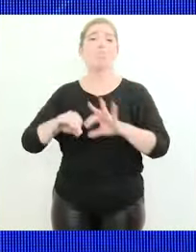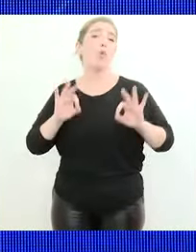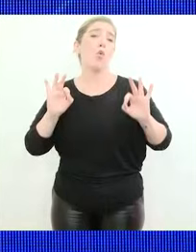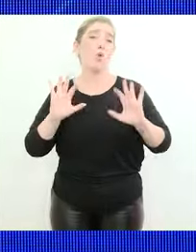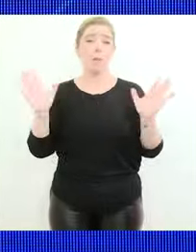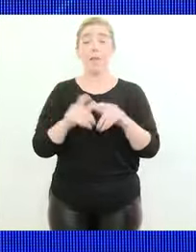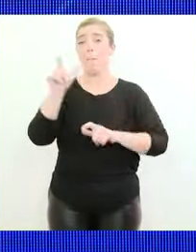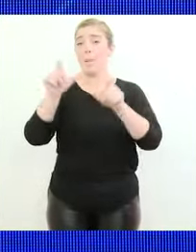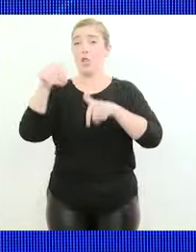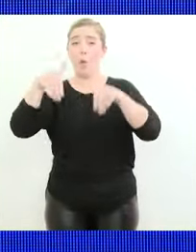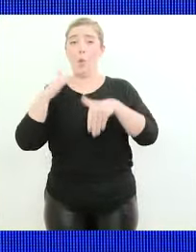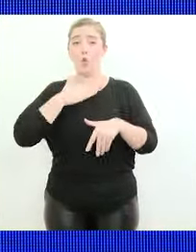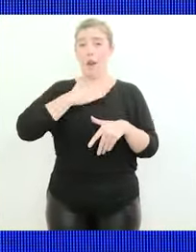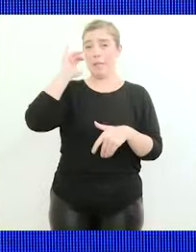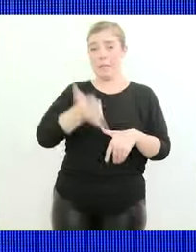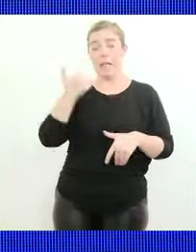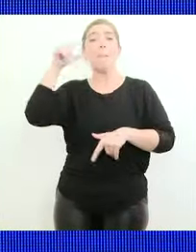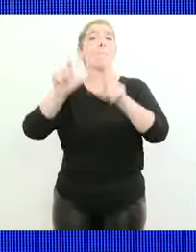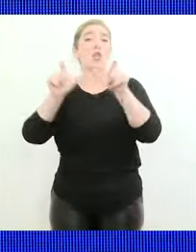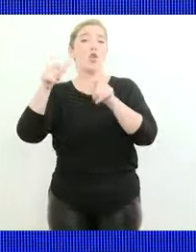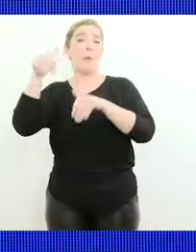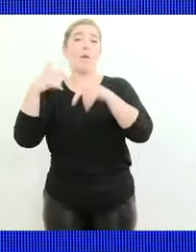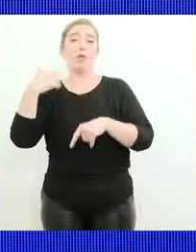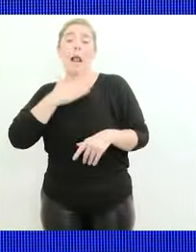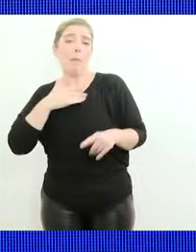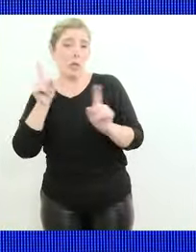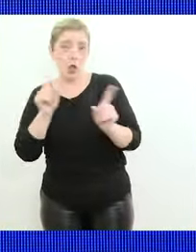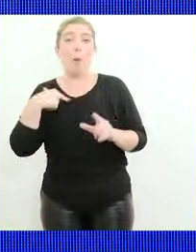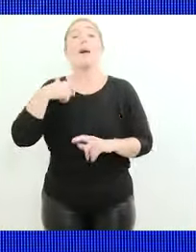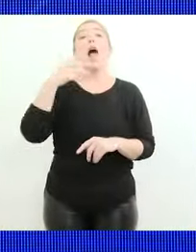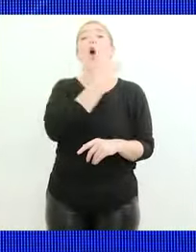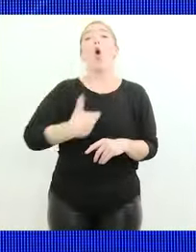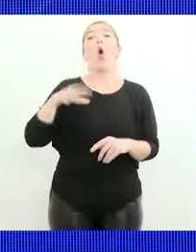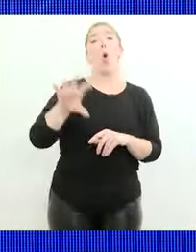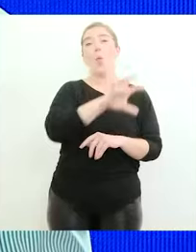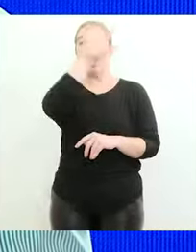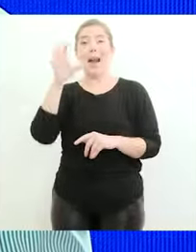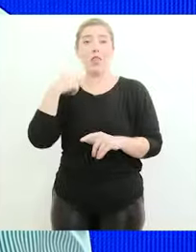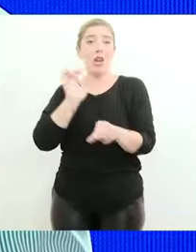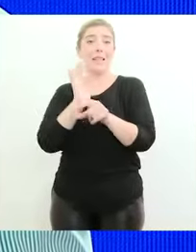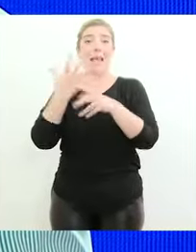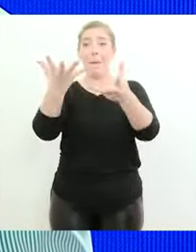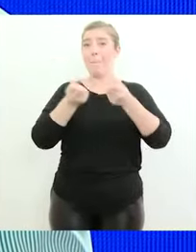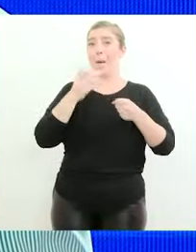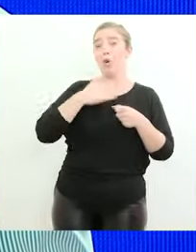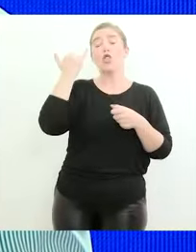para los que me voten y los que no me voten, para los gobernadores que sean de mi fuerza política y los que no. No importa si en Mendoza,